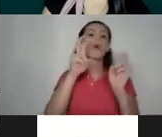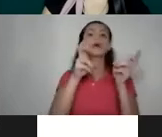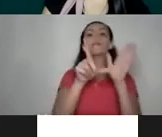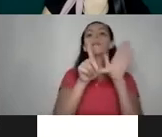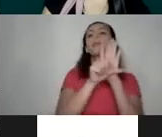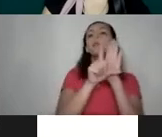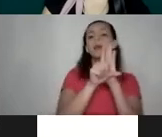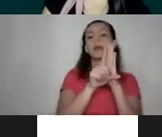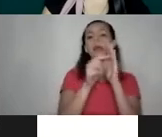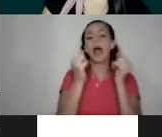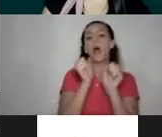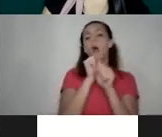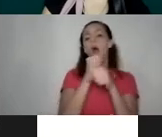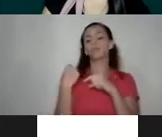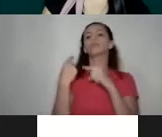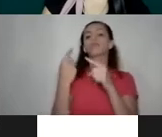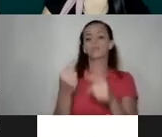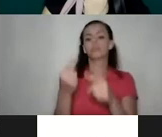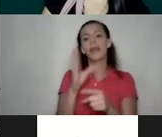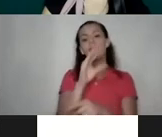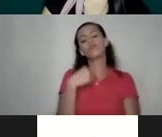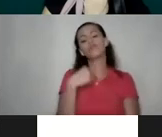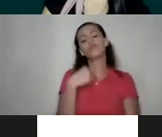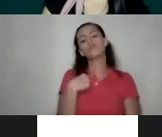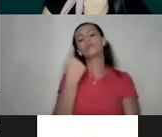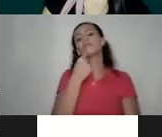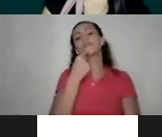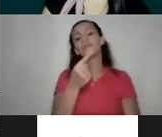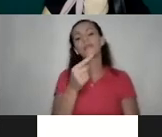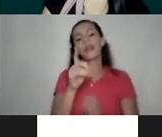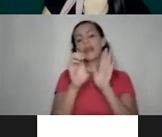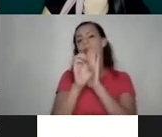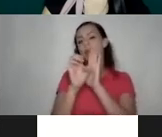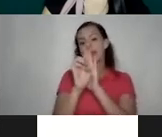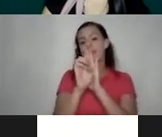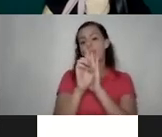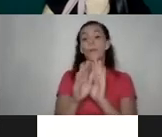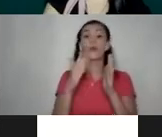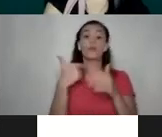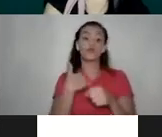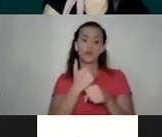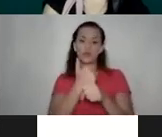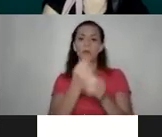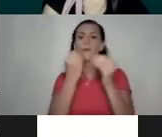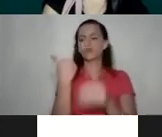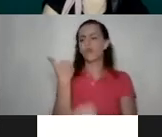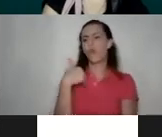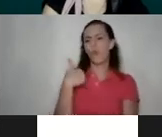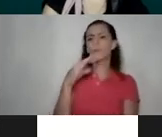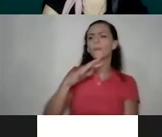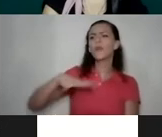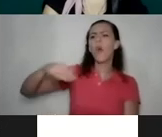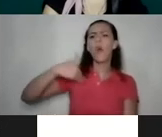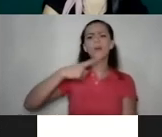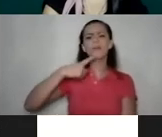se tuvo que hacer, y yo siempre digo el siguiente ejemplo, cuando yo trabajo bastante con hombres y los hombres muchas veces dicen, pero